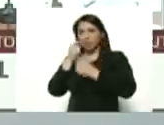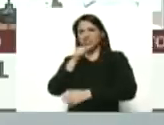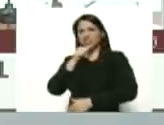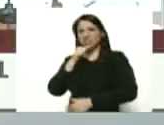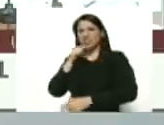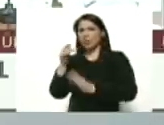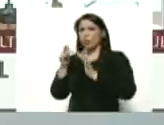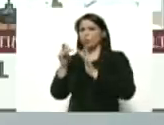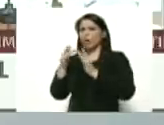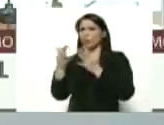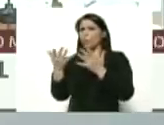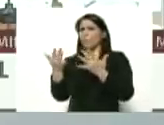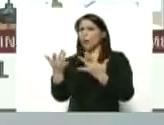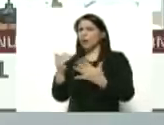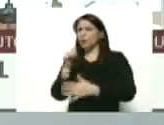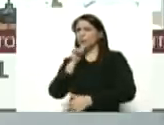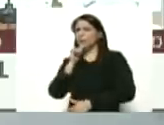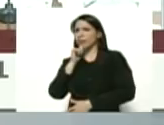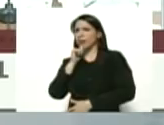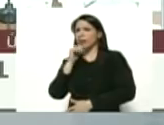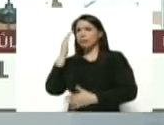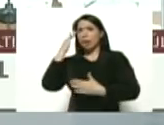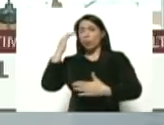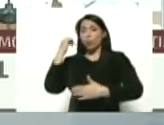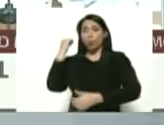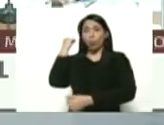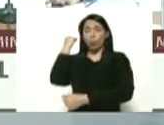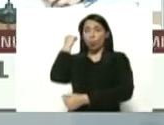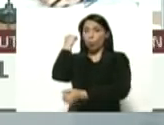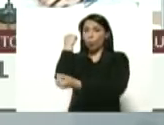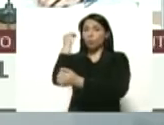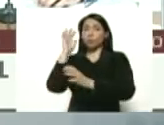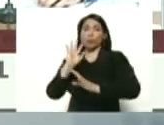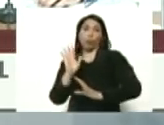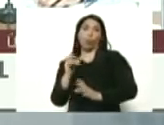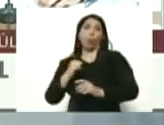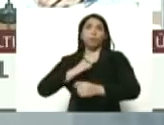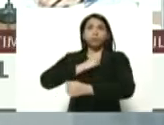mano a nadie, el saludo al codito, saludo de lejos,